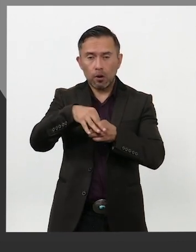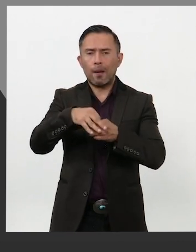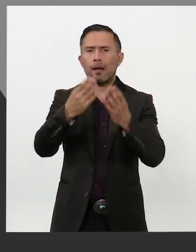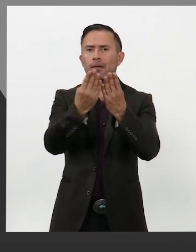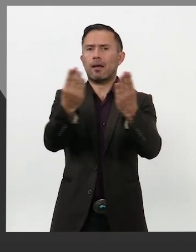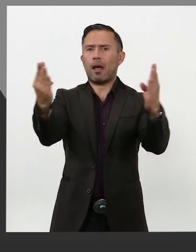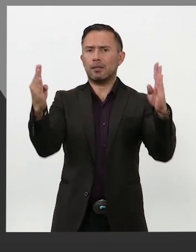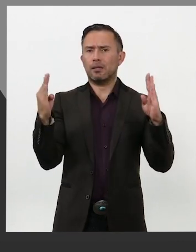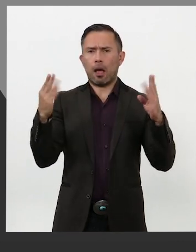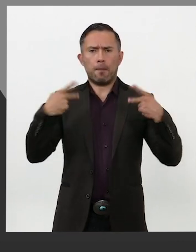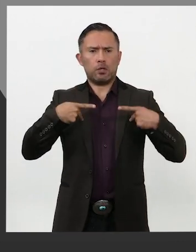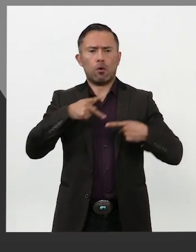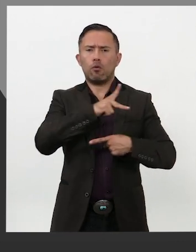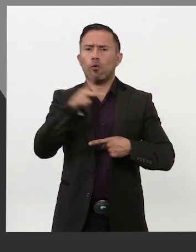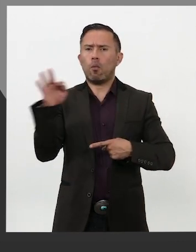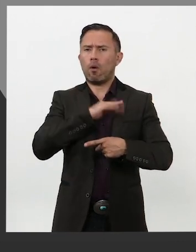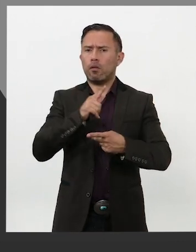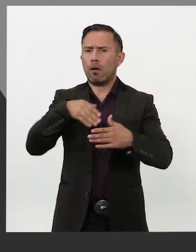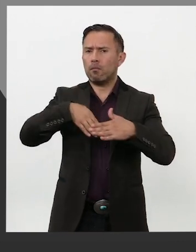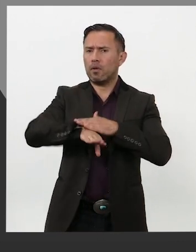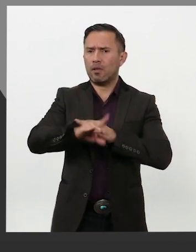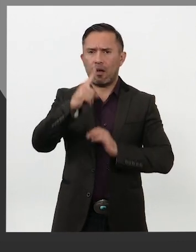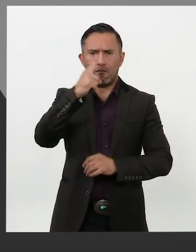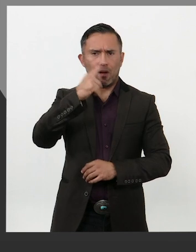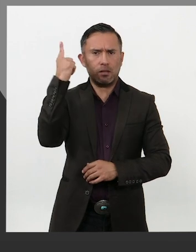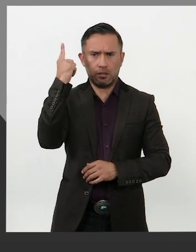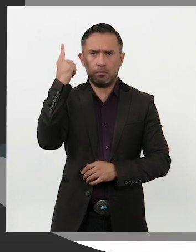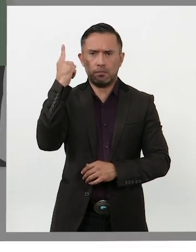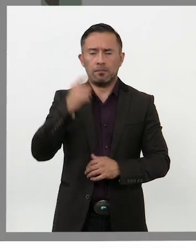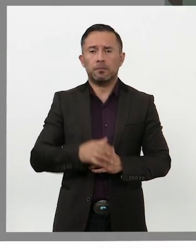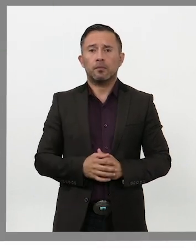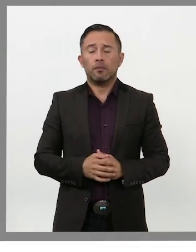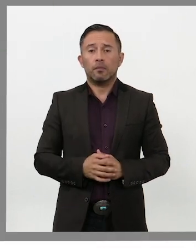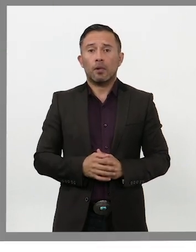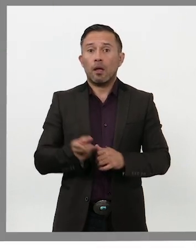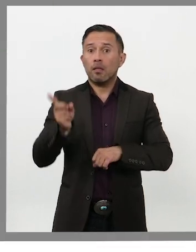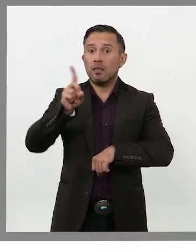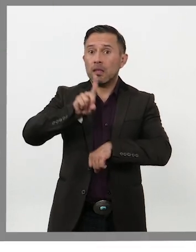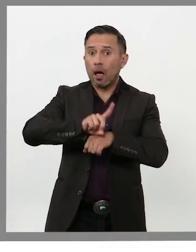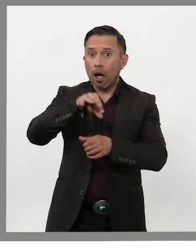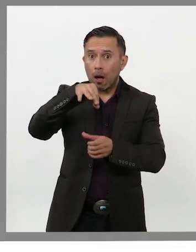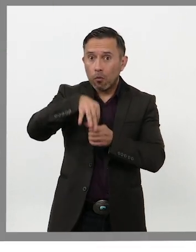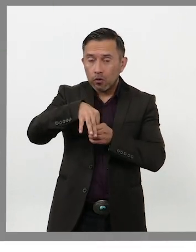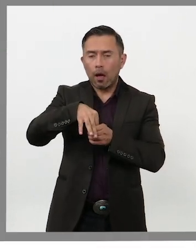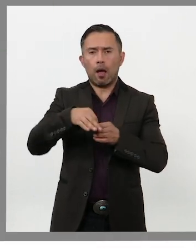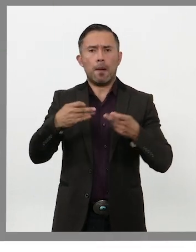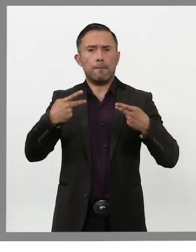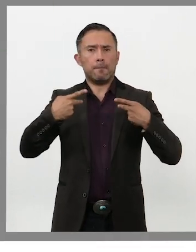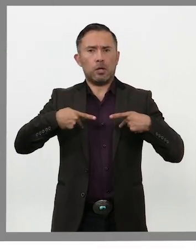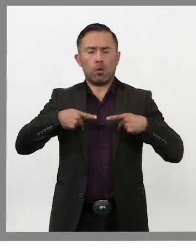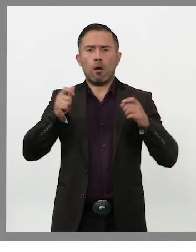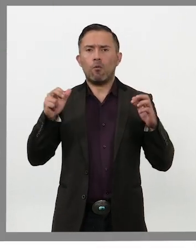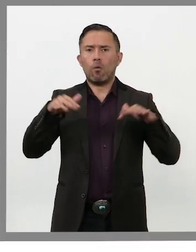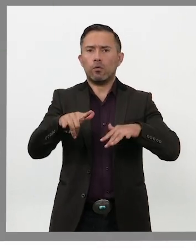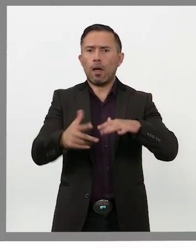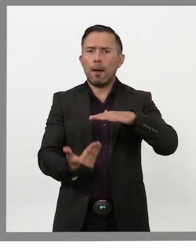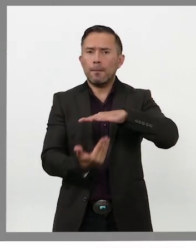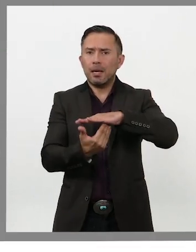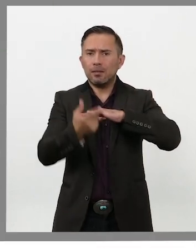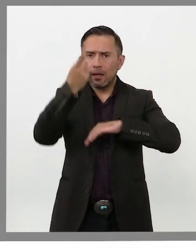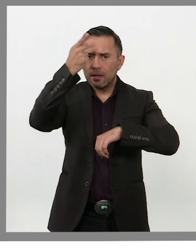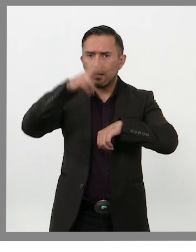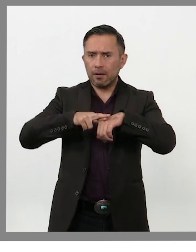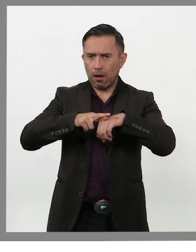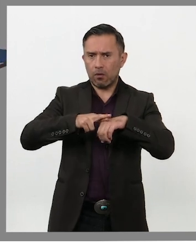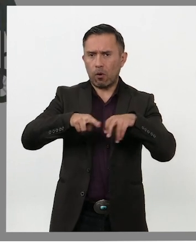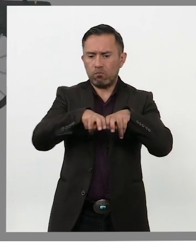sean de fácil acceso para todas las personas. Ese día, la ciudadanía vota conforme se presente ante la mesa directiva de casilla.